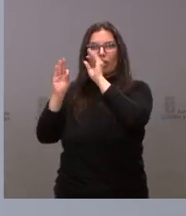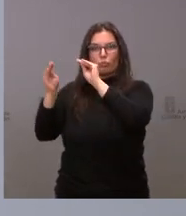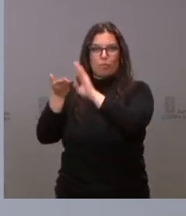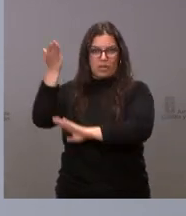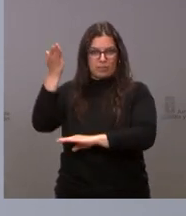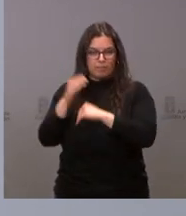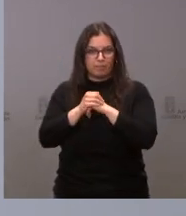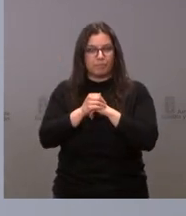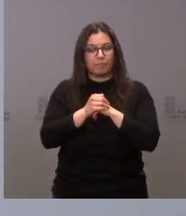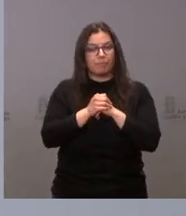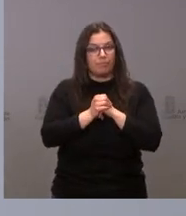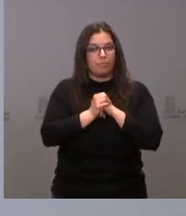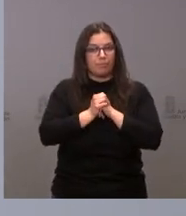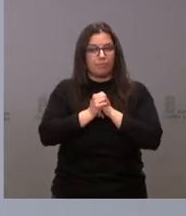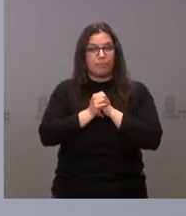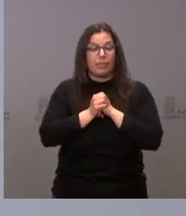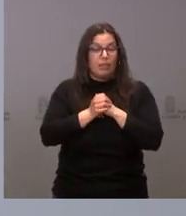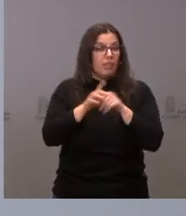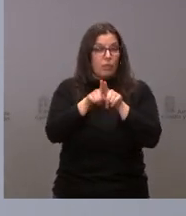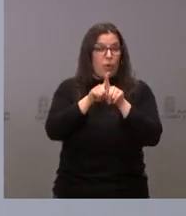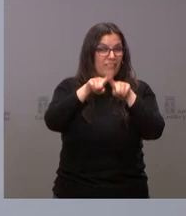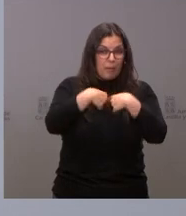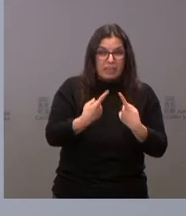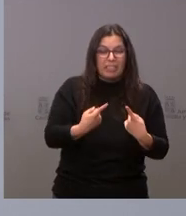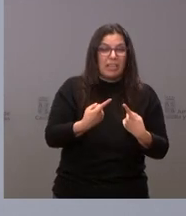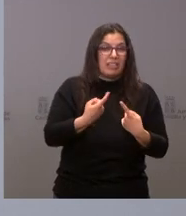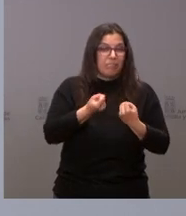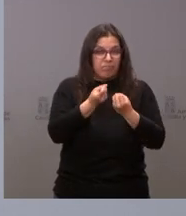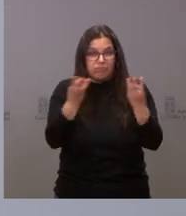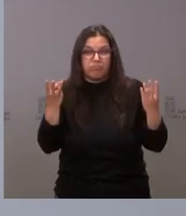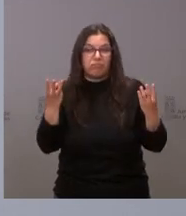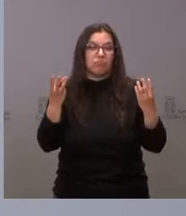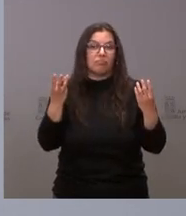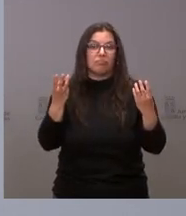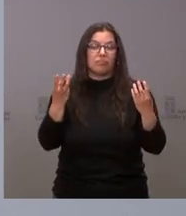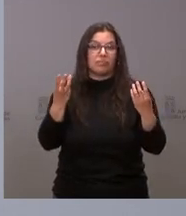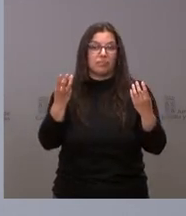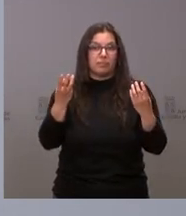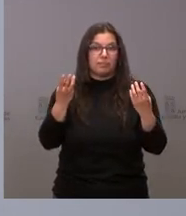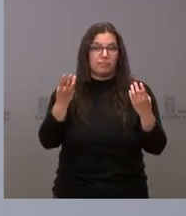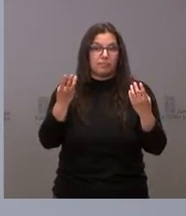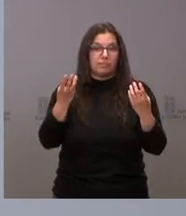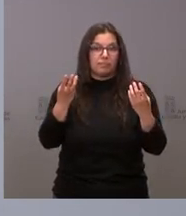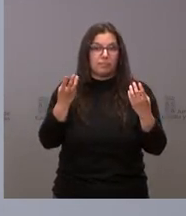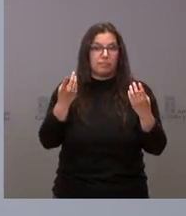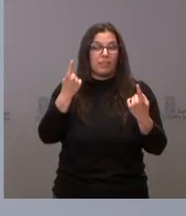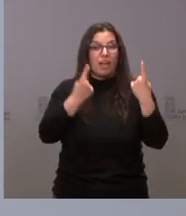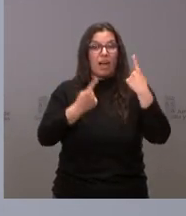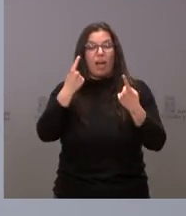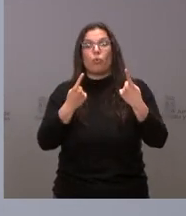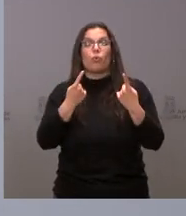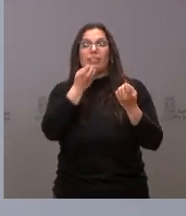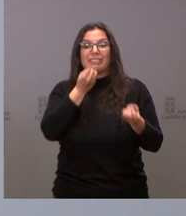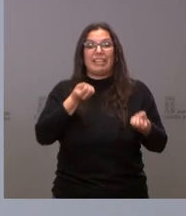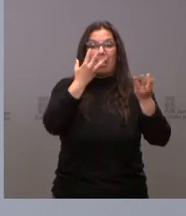como muchas familias como muchas unidades familiares hacen dos contribuciones o dos